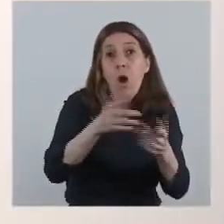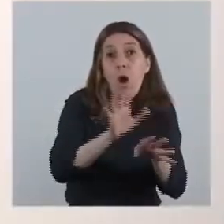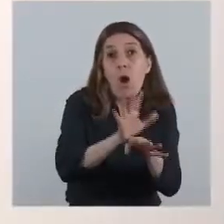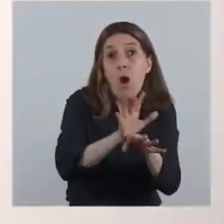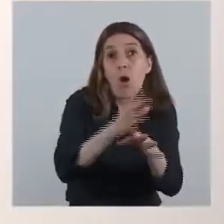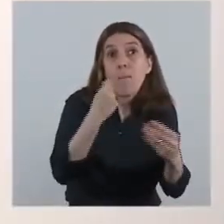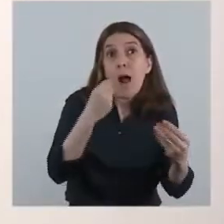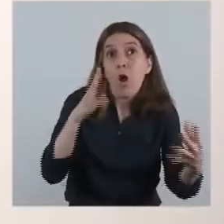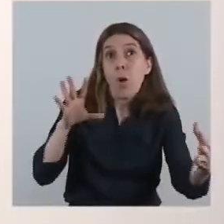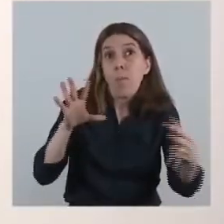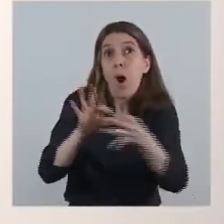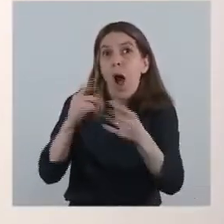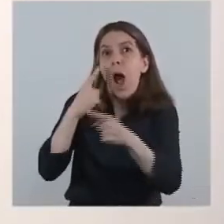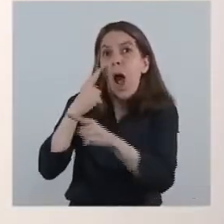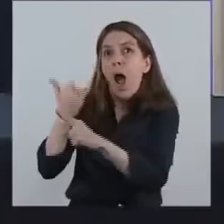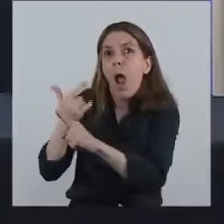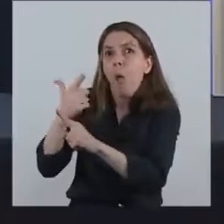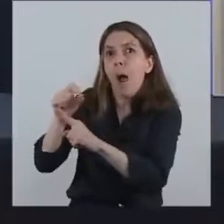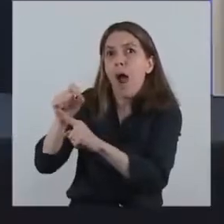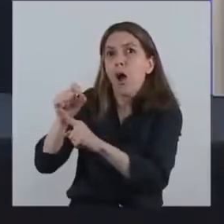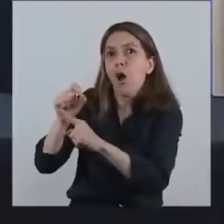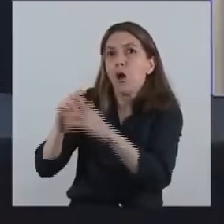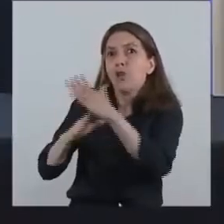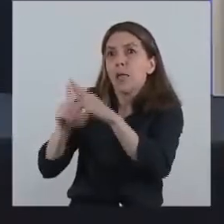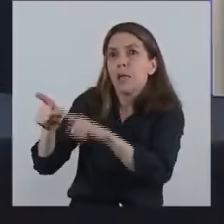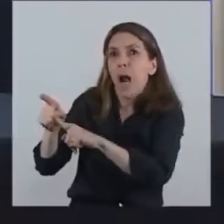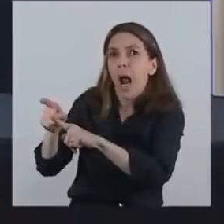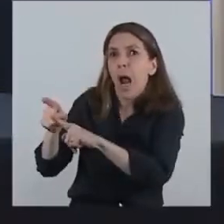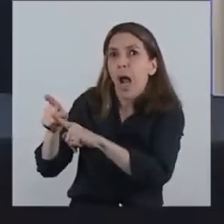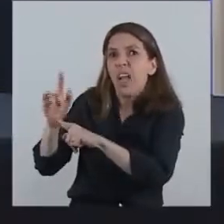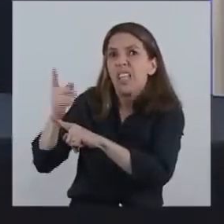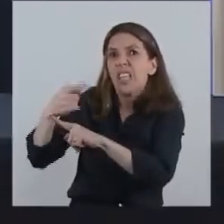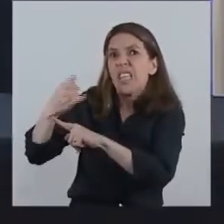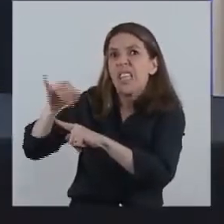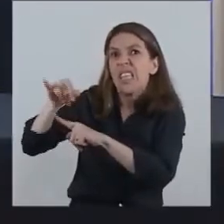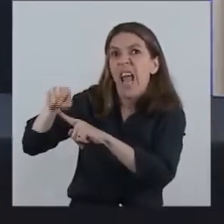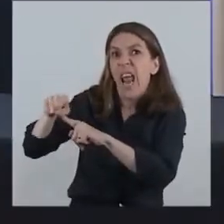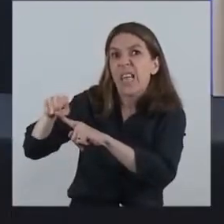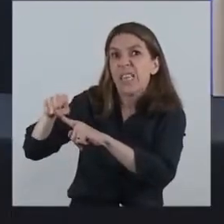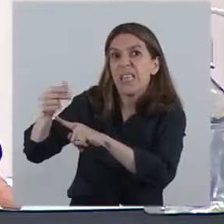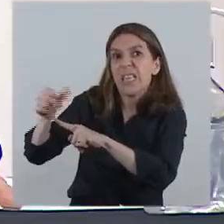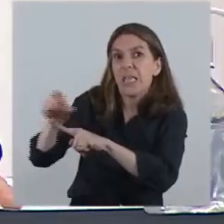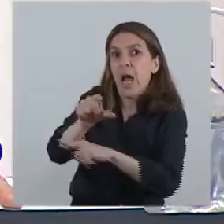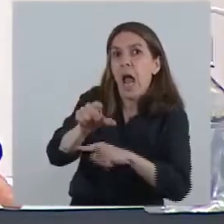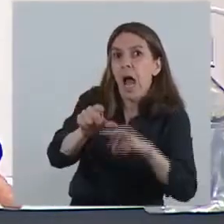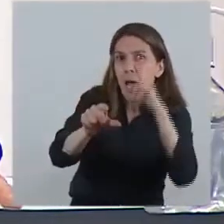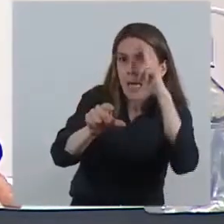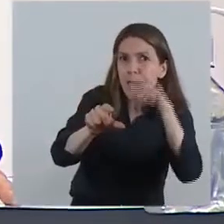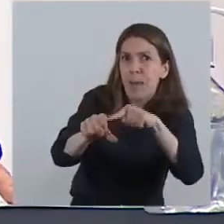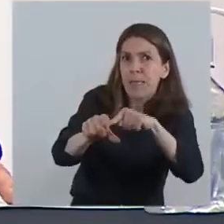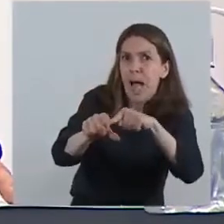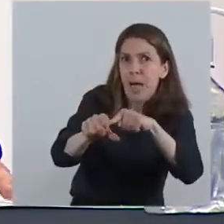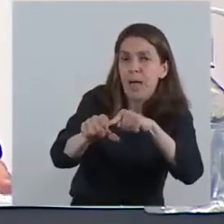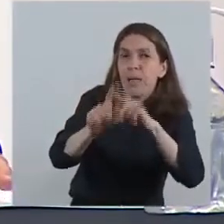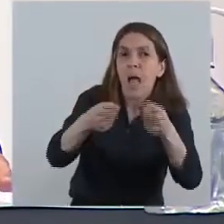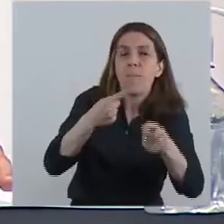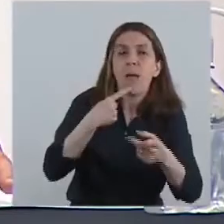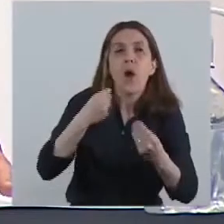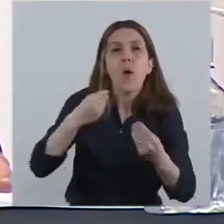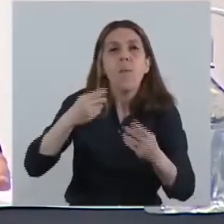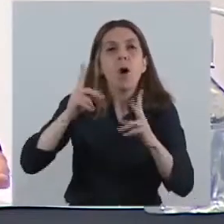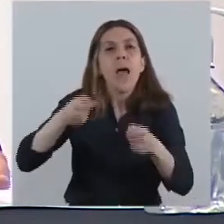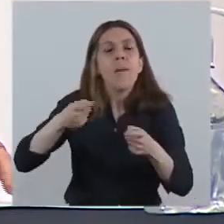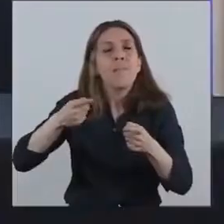ese parámetro e ir avanzando en la idea de que el sistema financiero